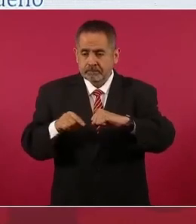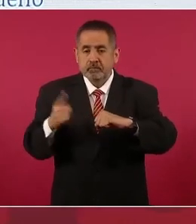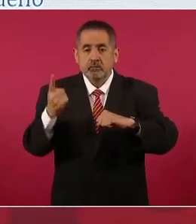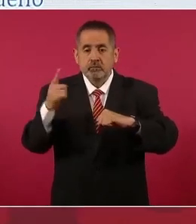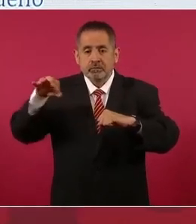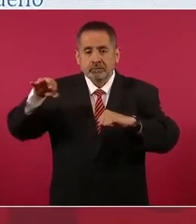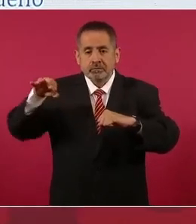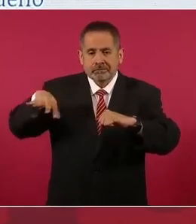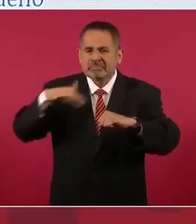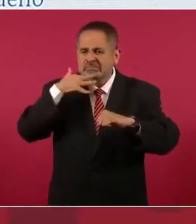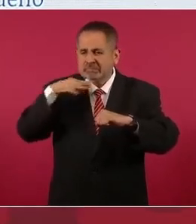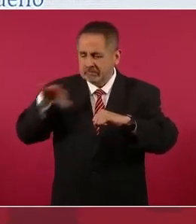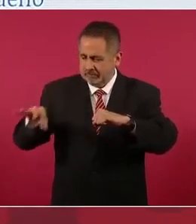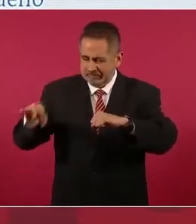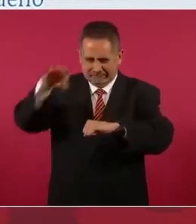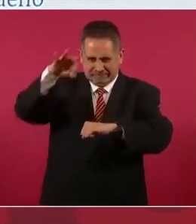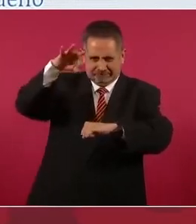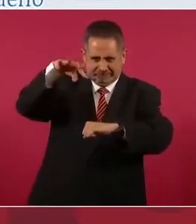un diamante caer,